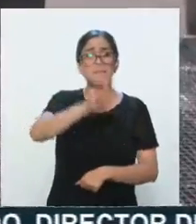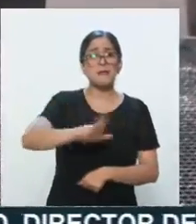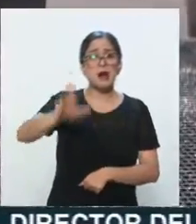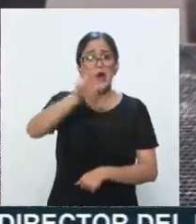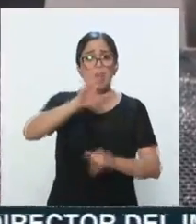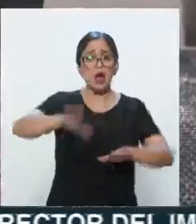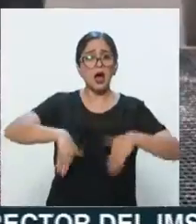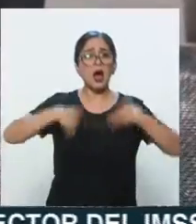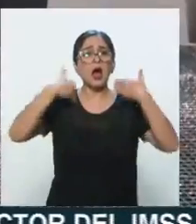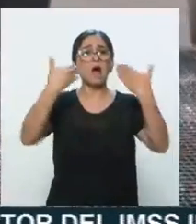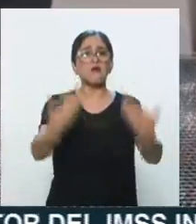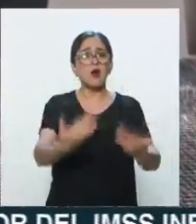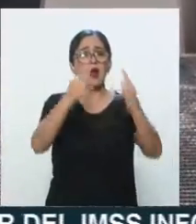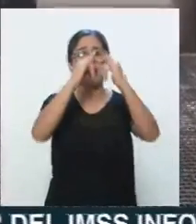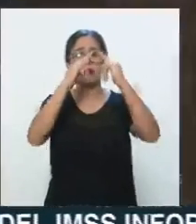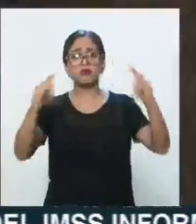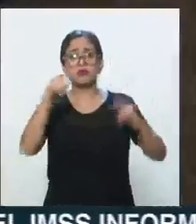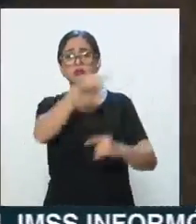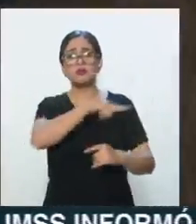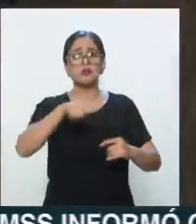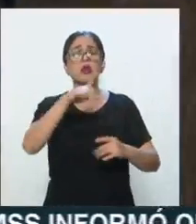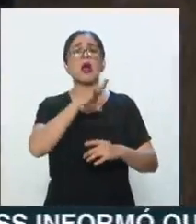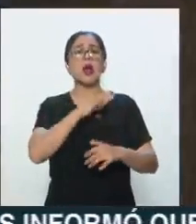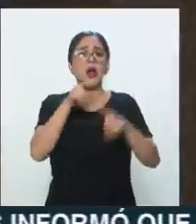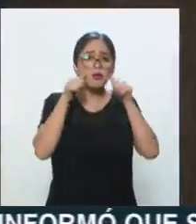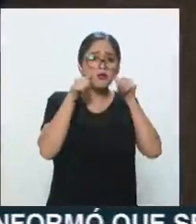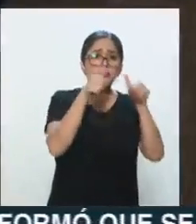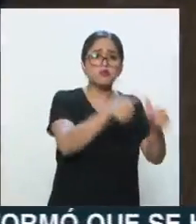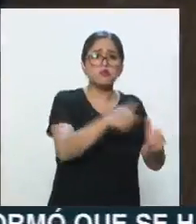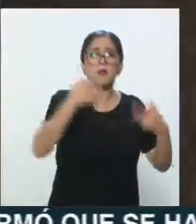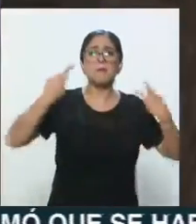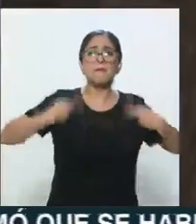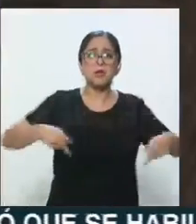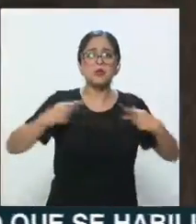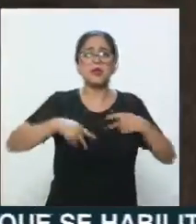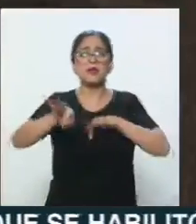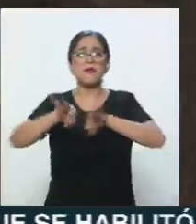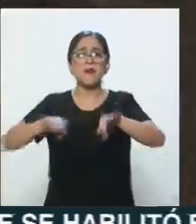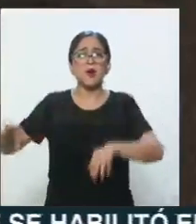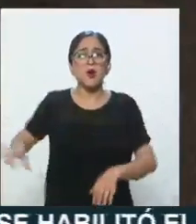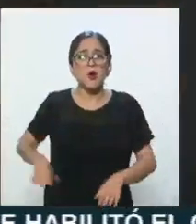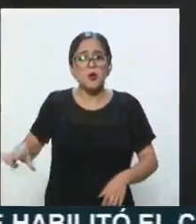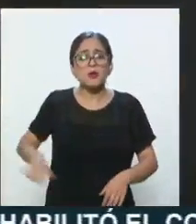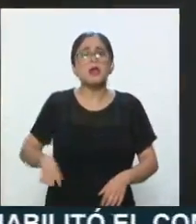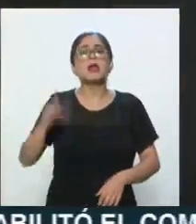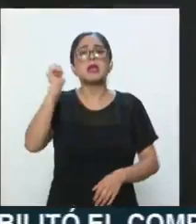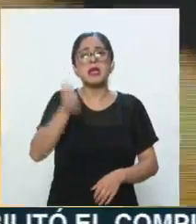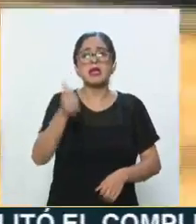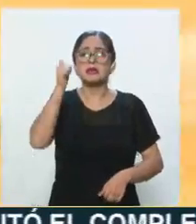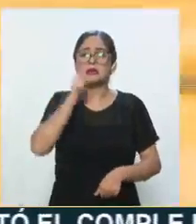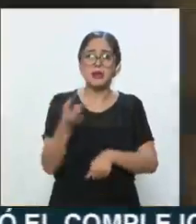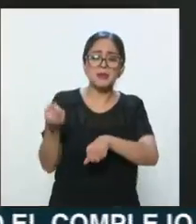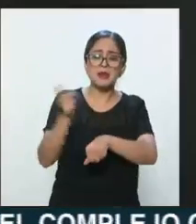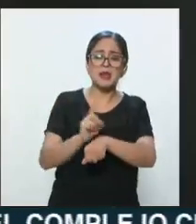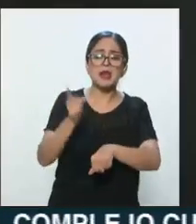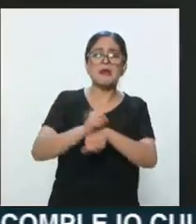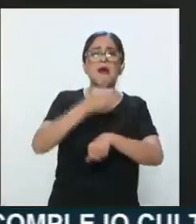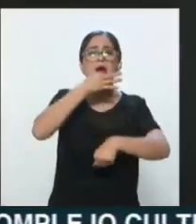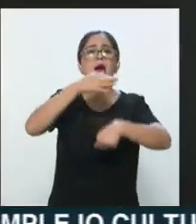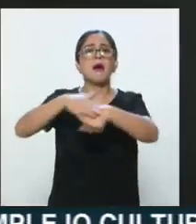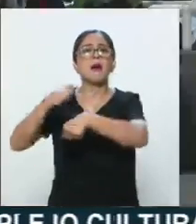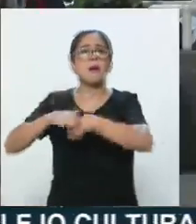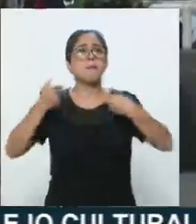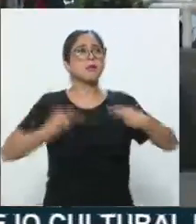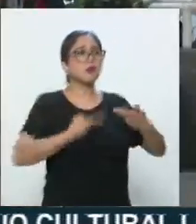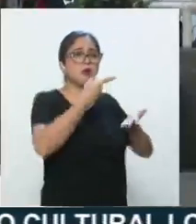de los hospitales COVID-19, carpas de información donde funcionarios capitalinos otorgarán diariamente información de los pacientes